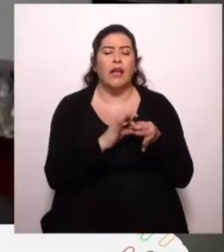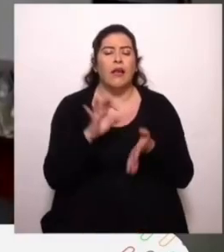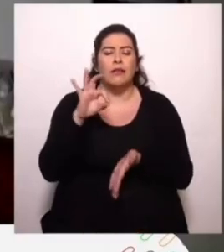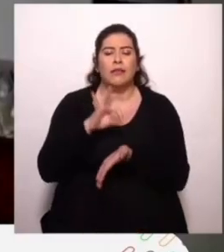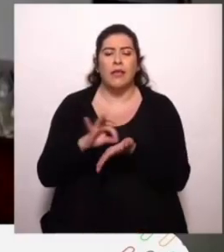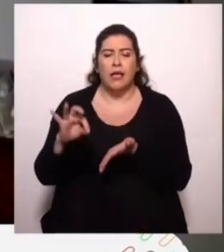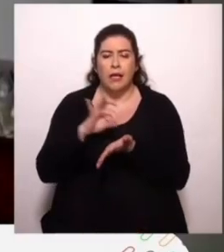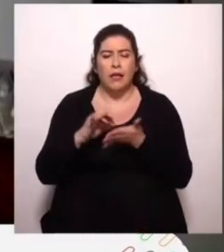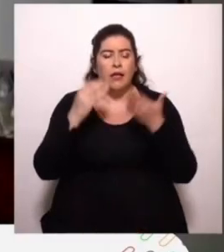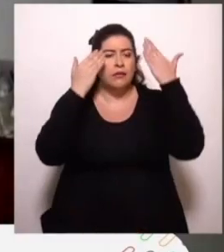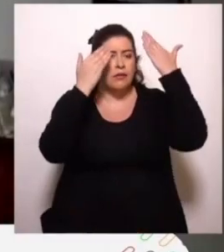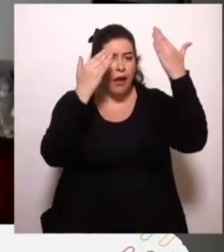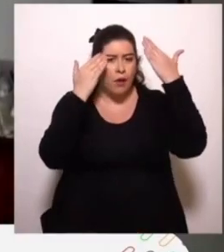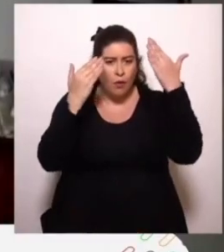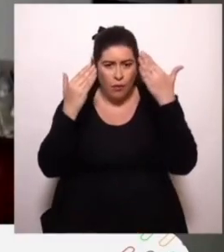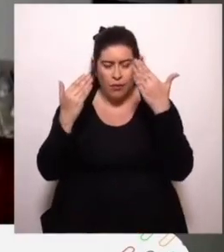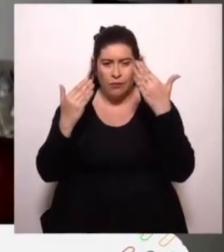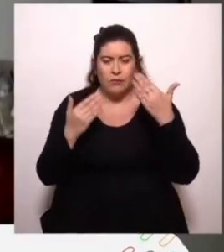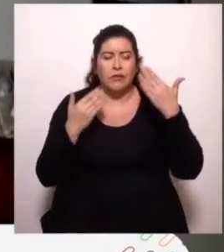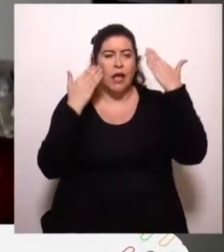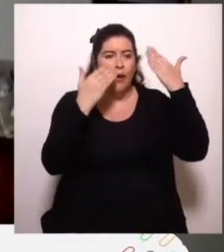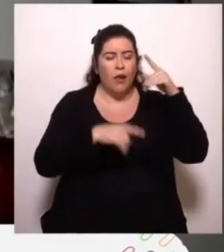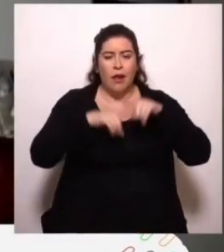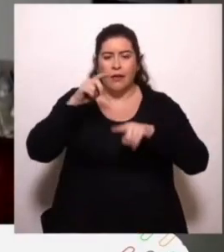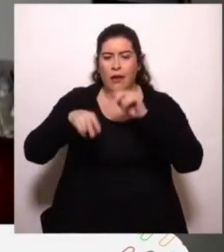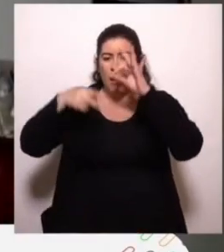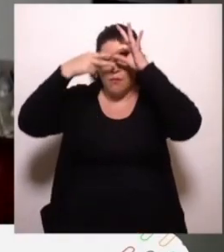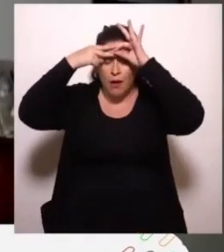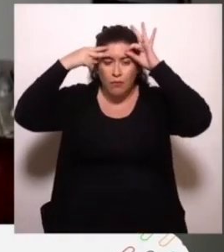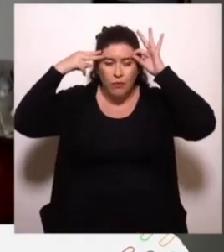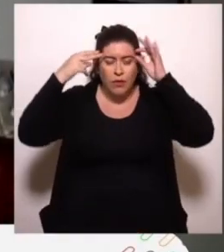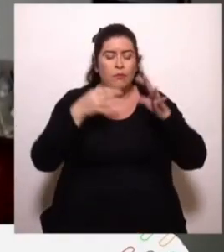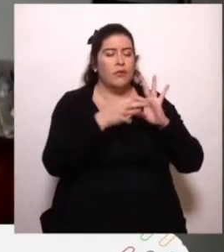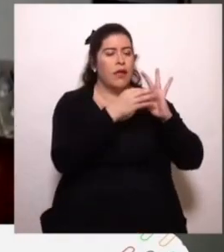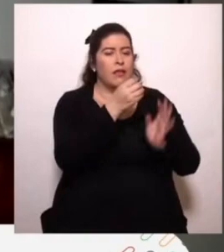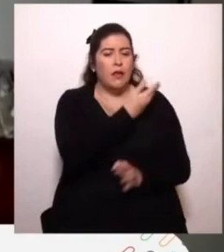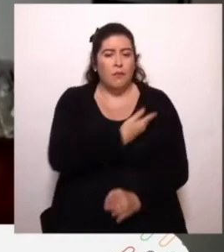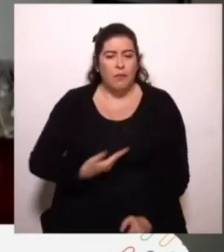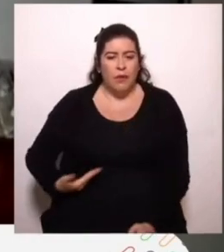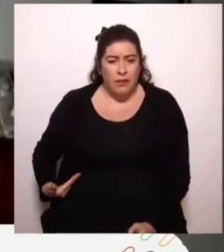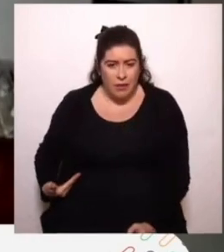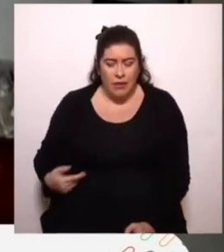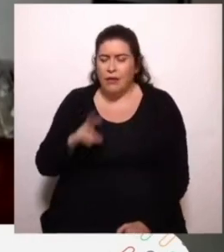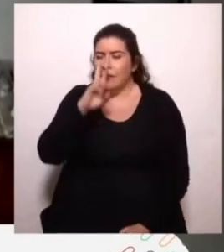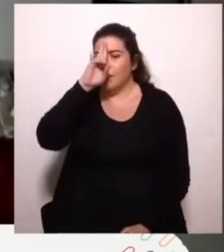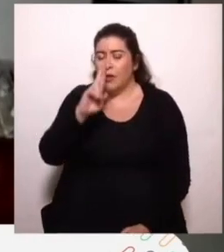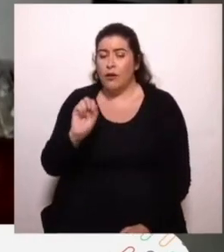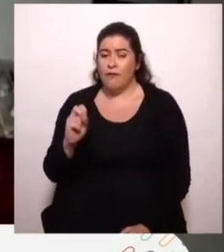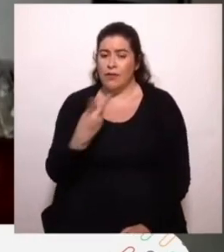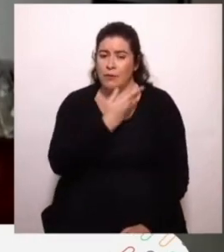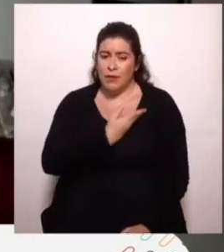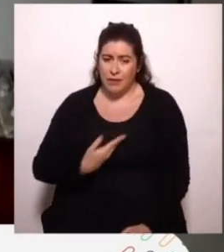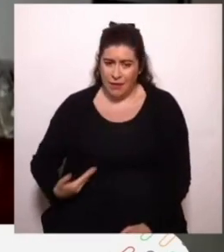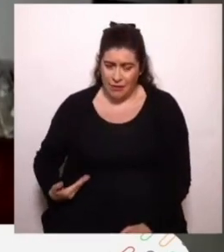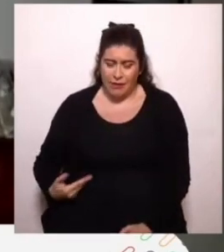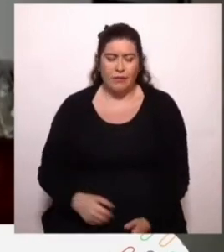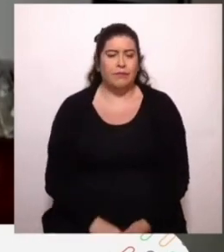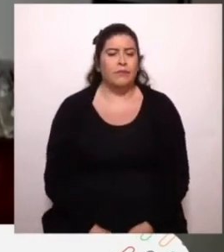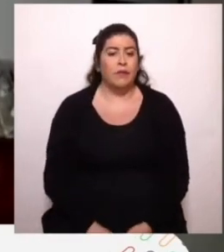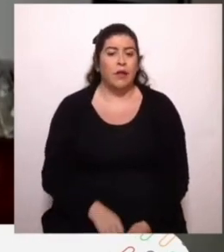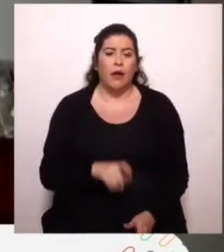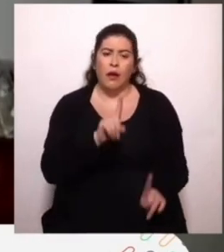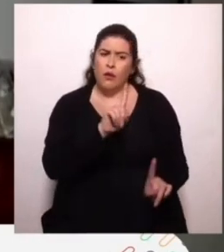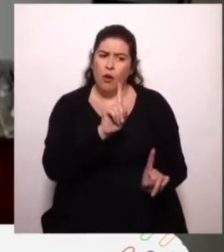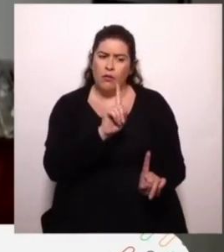Marimari Kompuchem, Marimari Gualmapu, muchas gracias Presidenta, mis respetos al Vicepresidente. No se engañen,